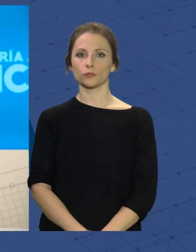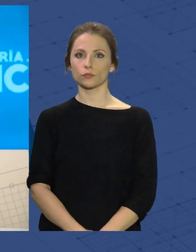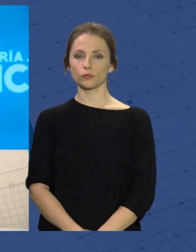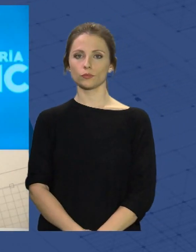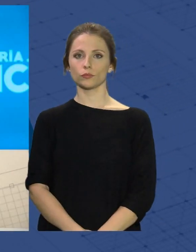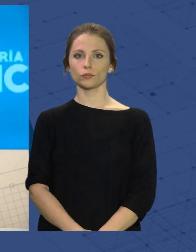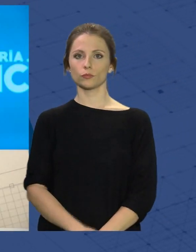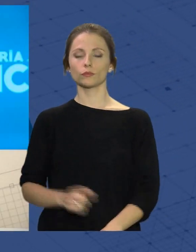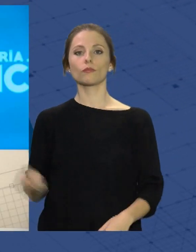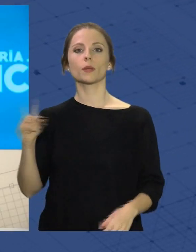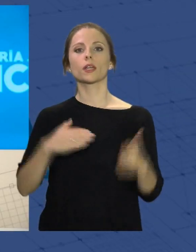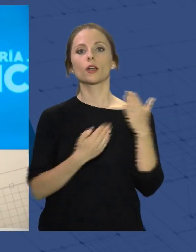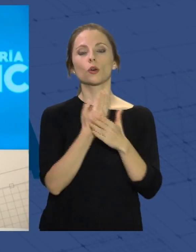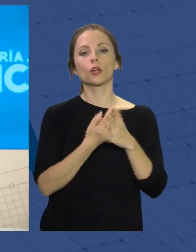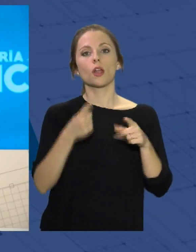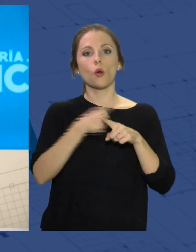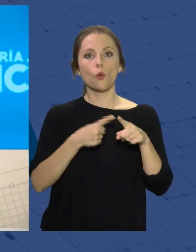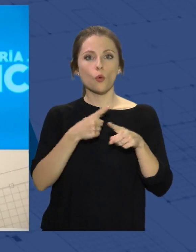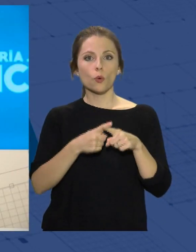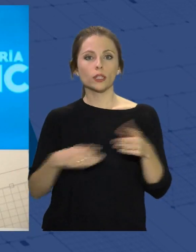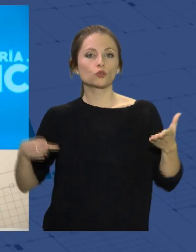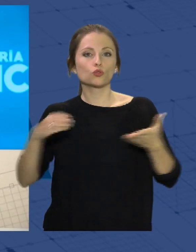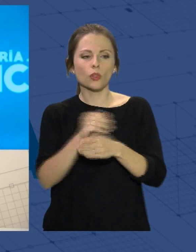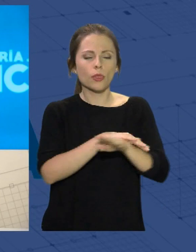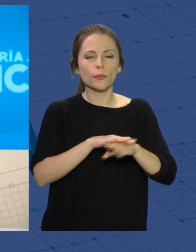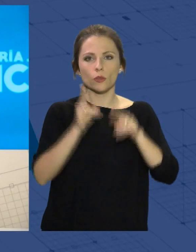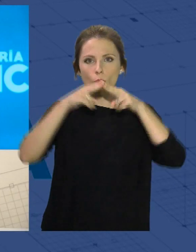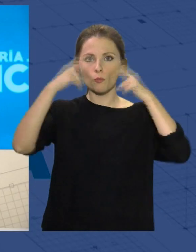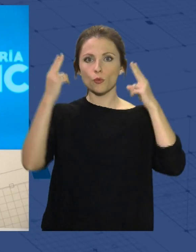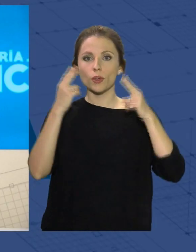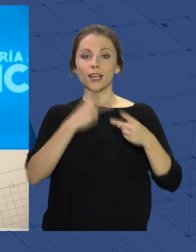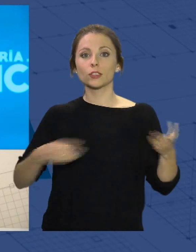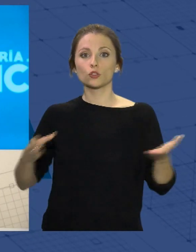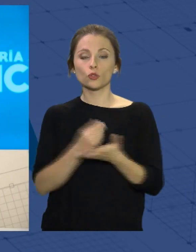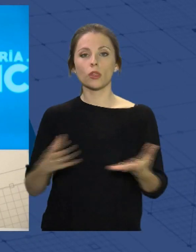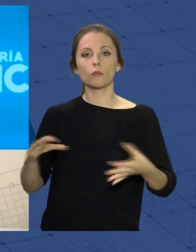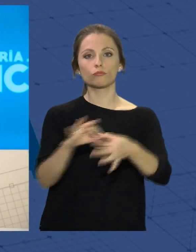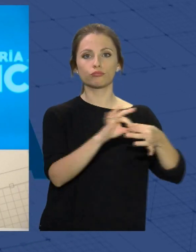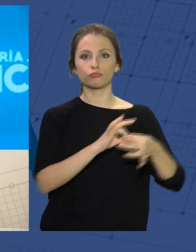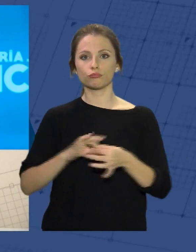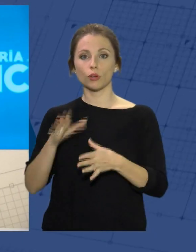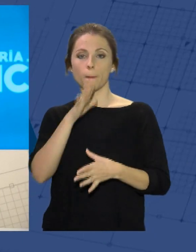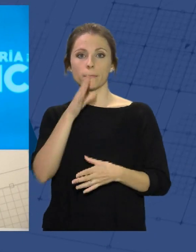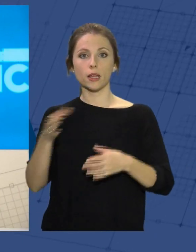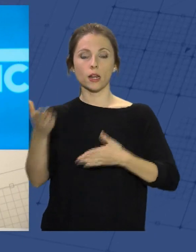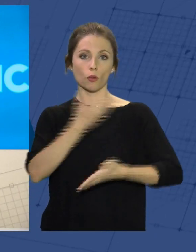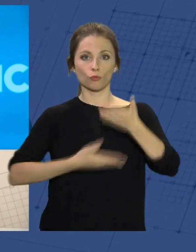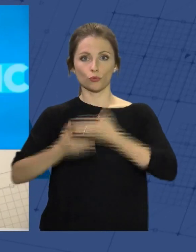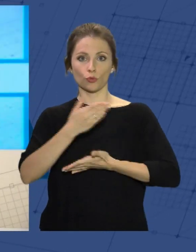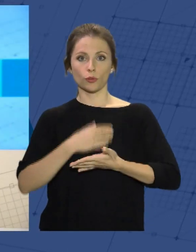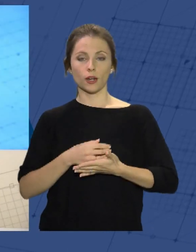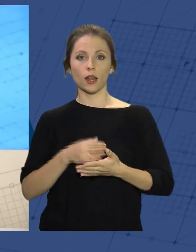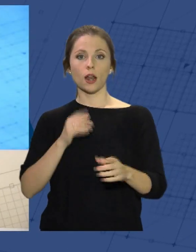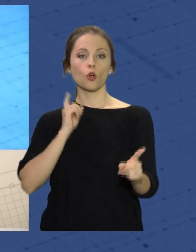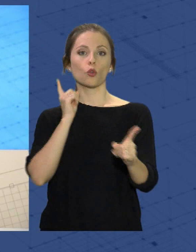Y también en la jornada del jueves todas las administraciones públicas se unían para colaborar juntas frente a la violencia de